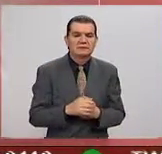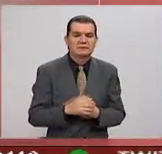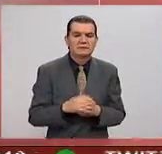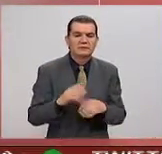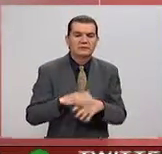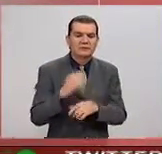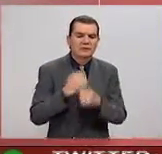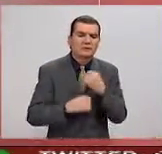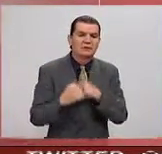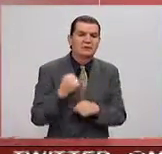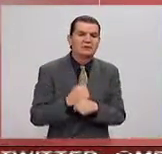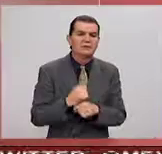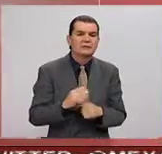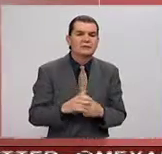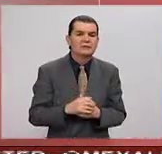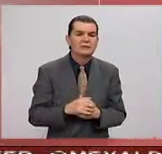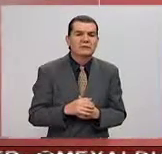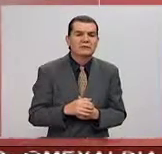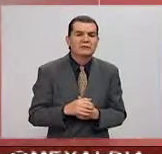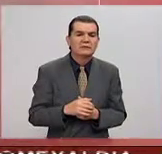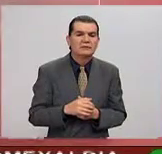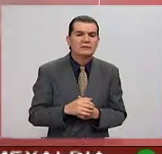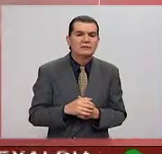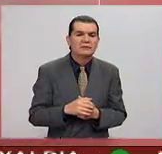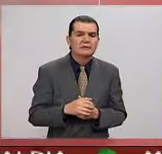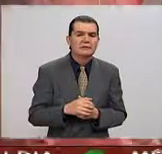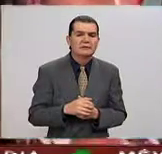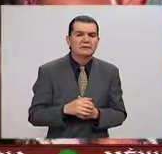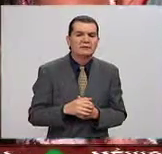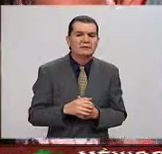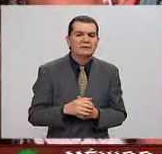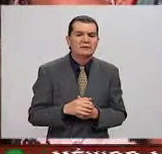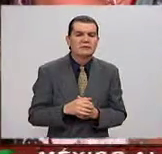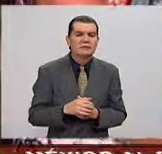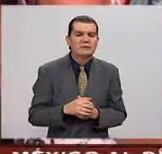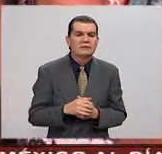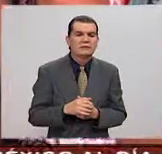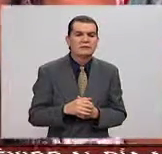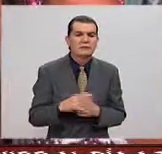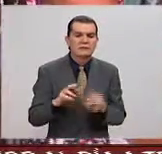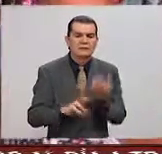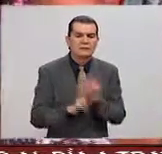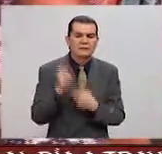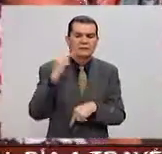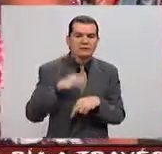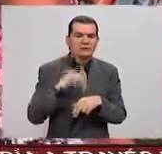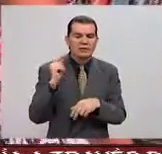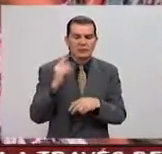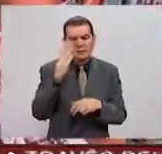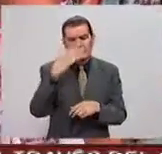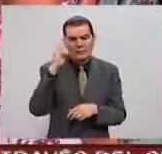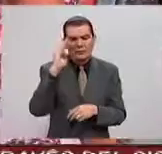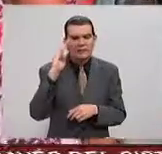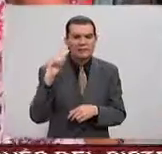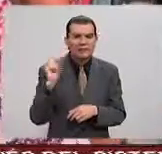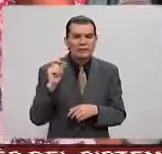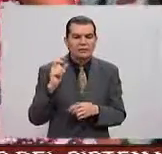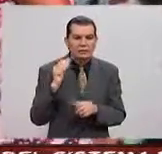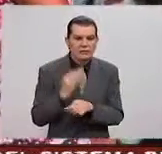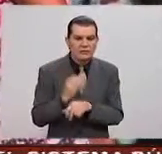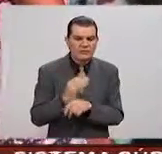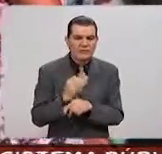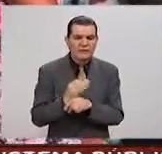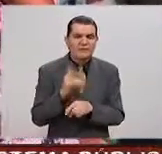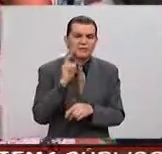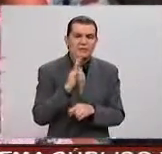tantos años de la Revolución Cubana intentando llegar a este momento,